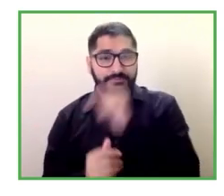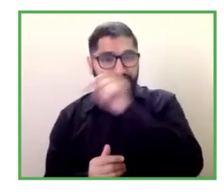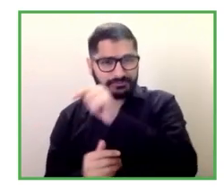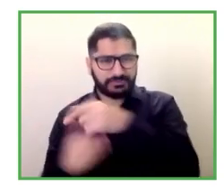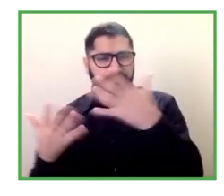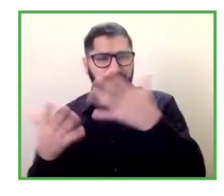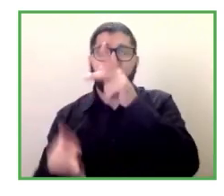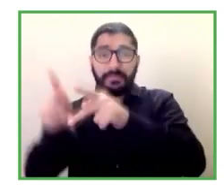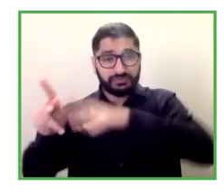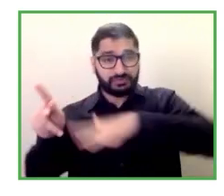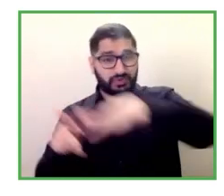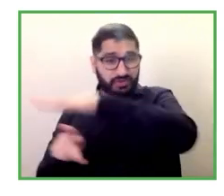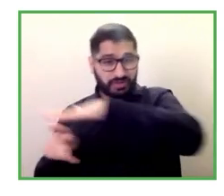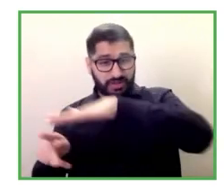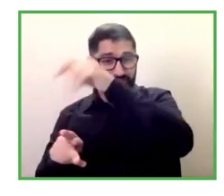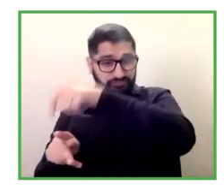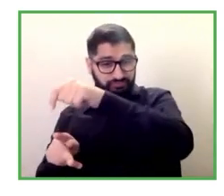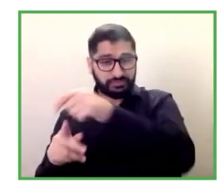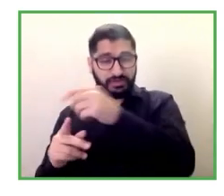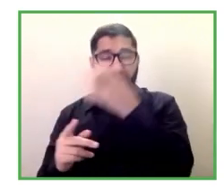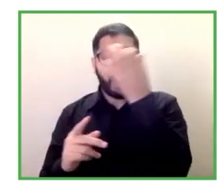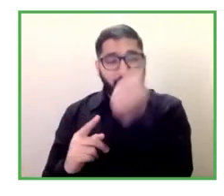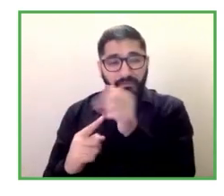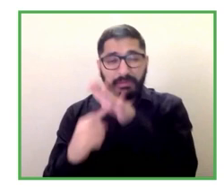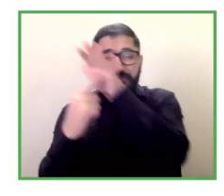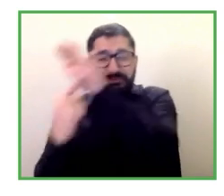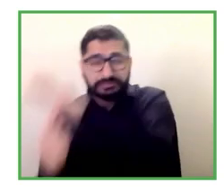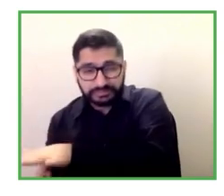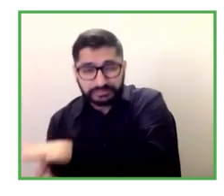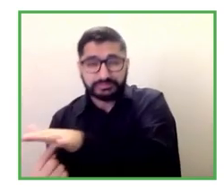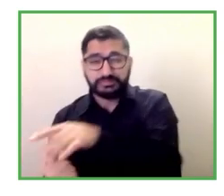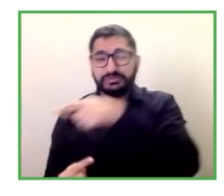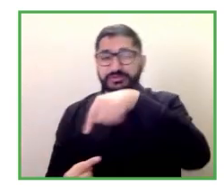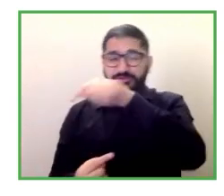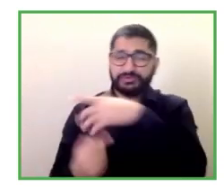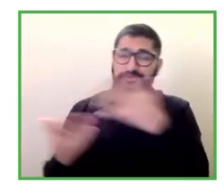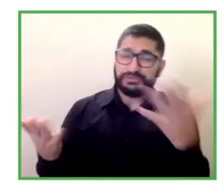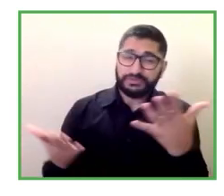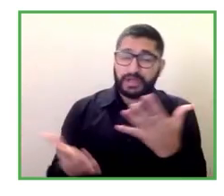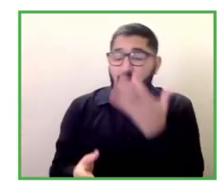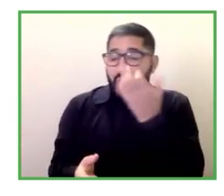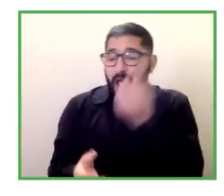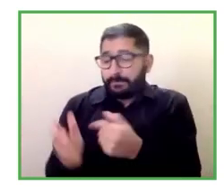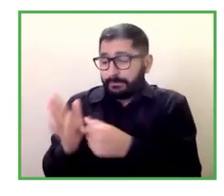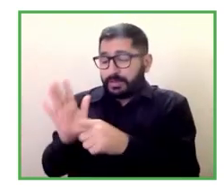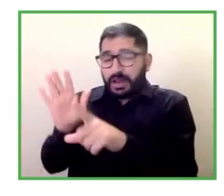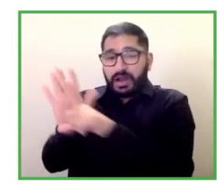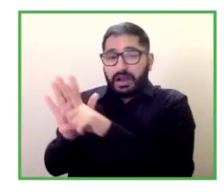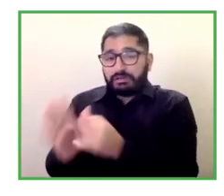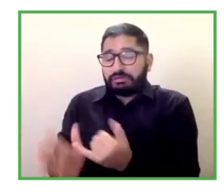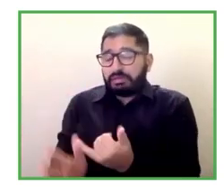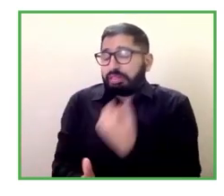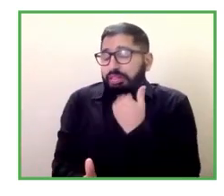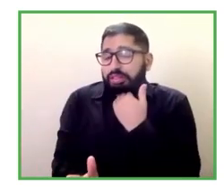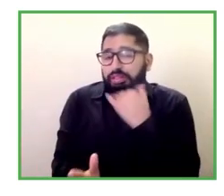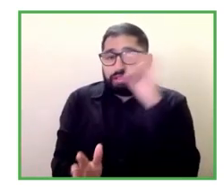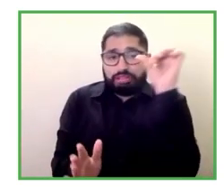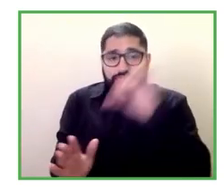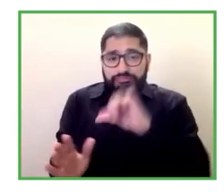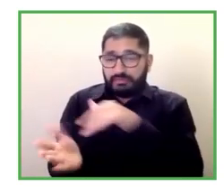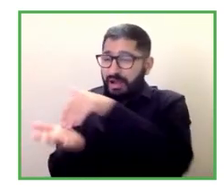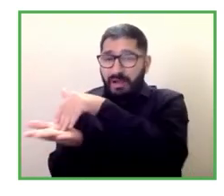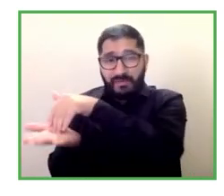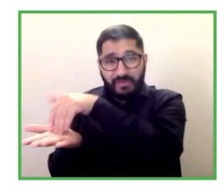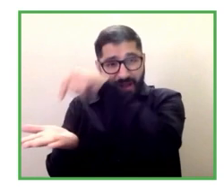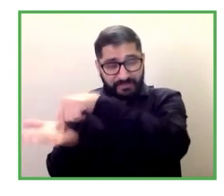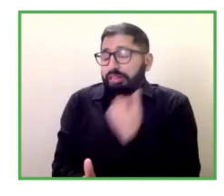cometido conductas irregulares pues son personas vulnerables que muchas veces no